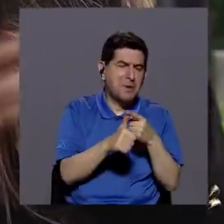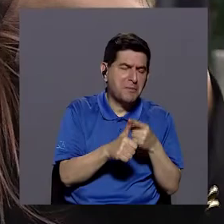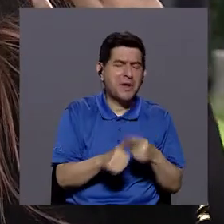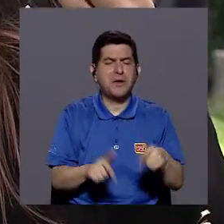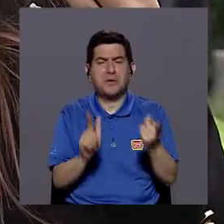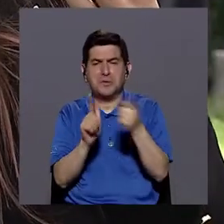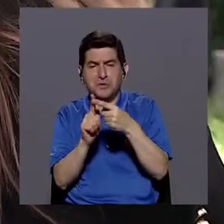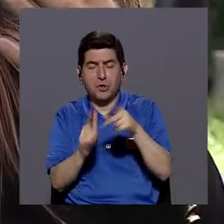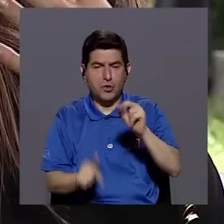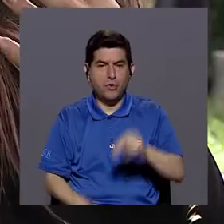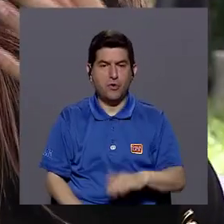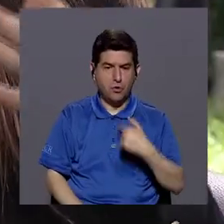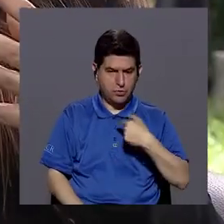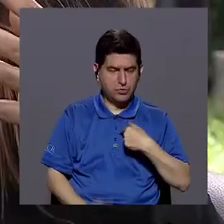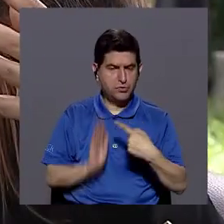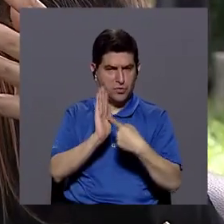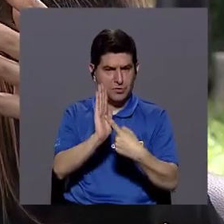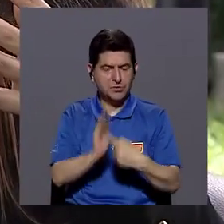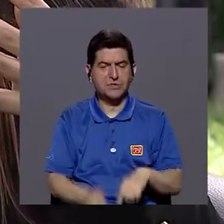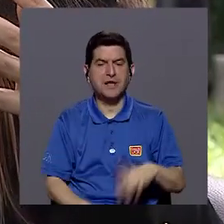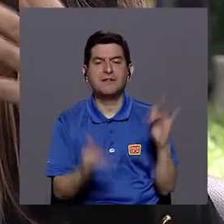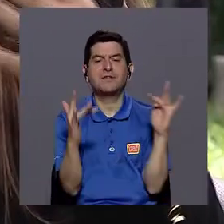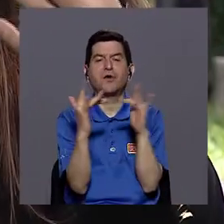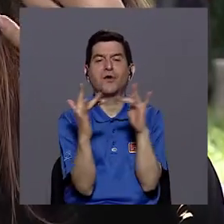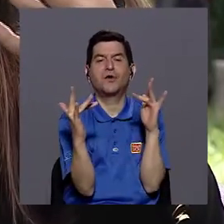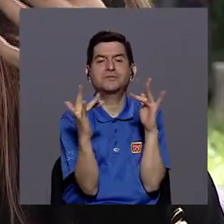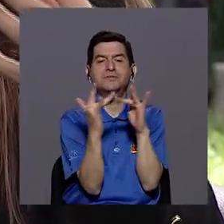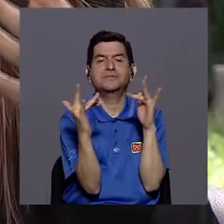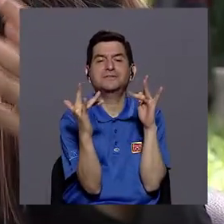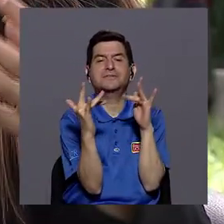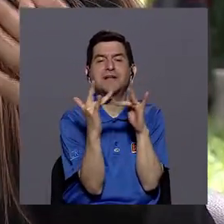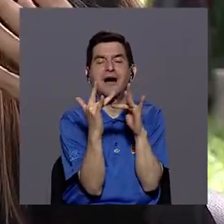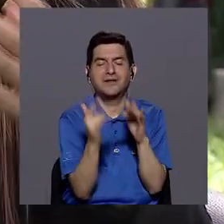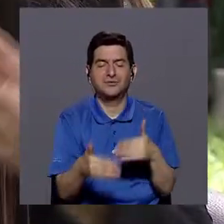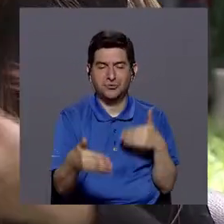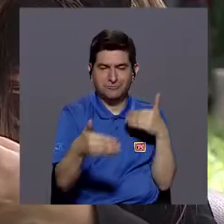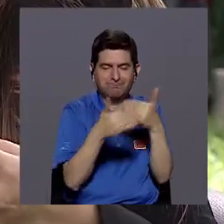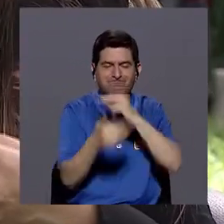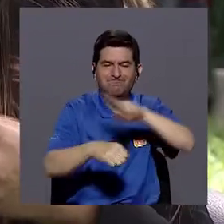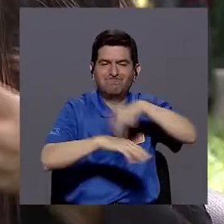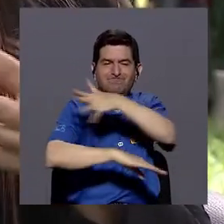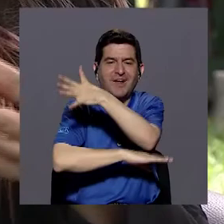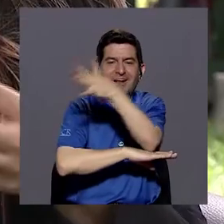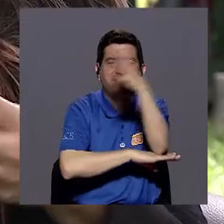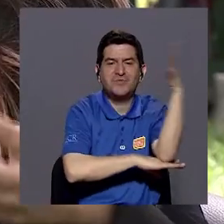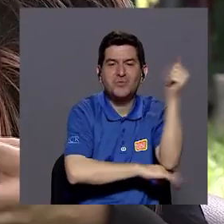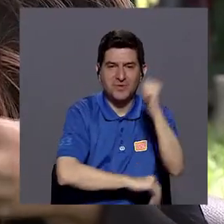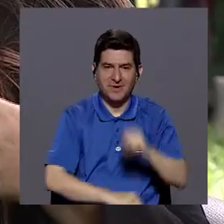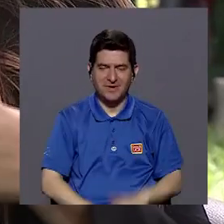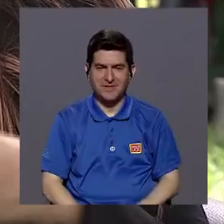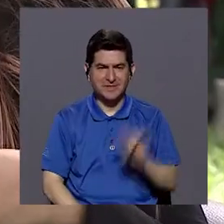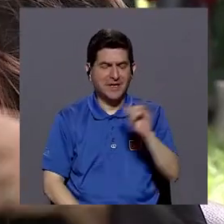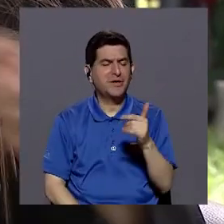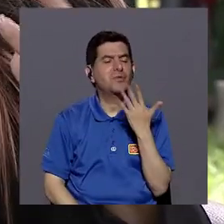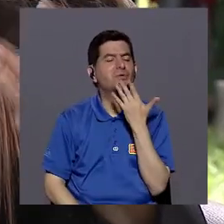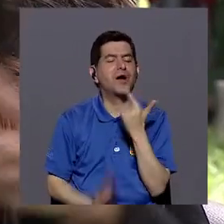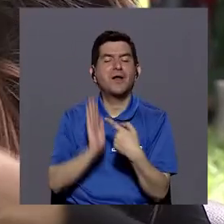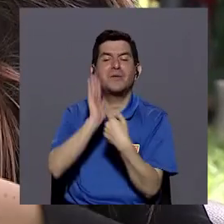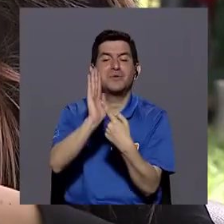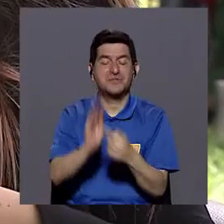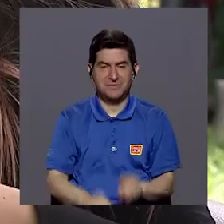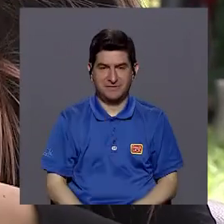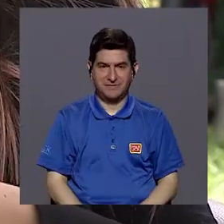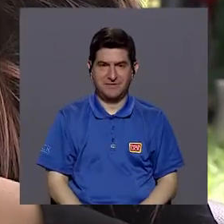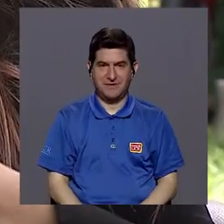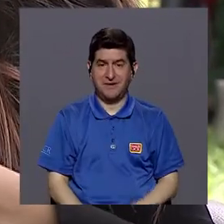y no puedo ir enseñándole al niño, inclusive en un contacto más cercano con la naturaleza, también los colores, cómo lo